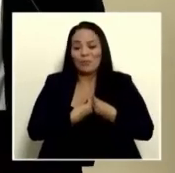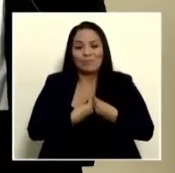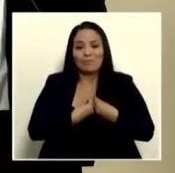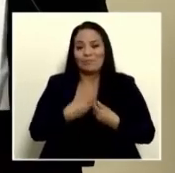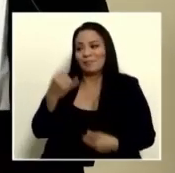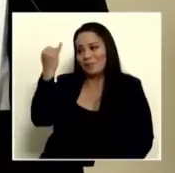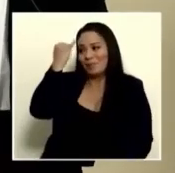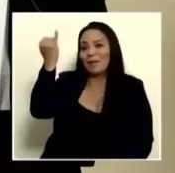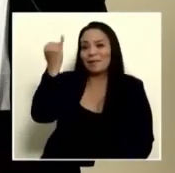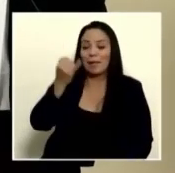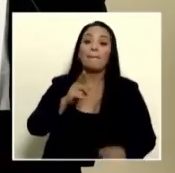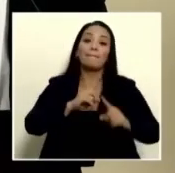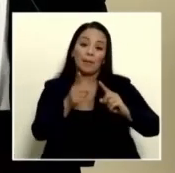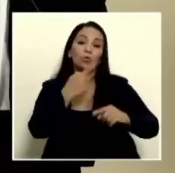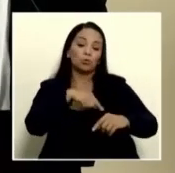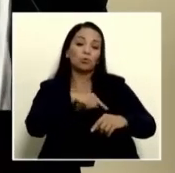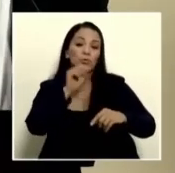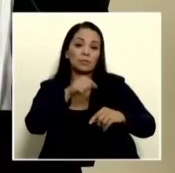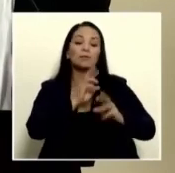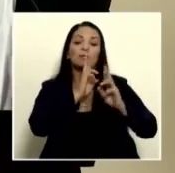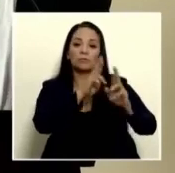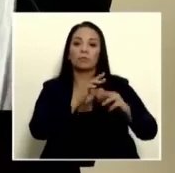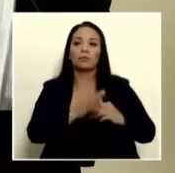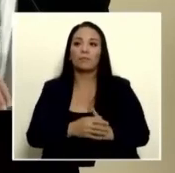pero si le hemos respondido a